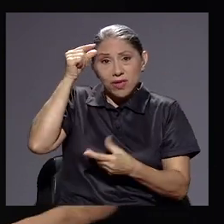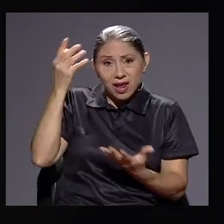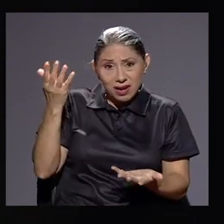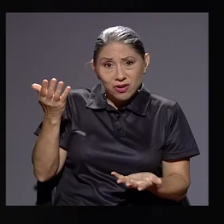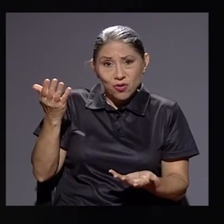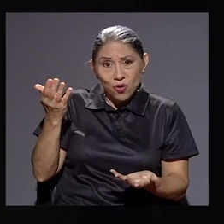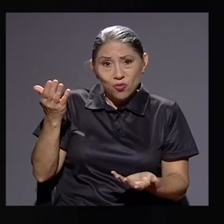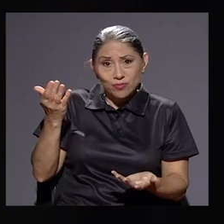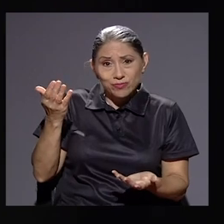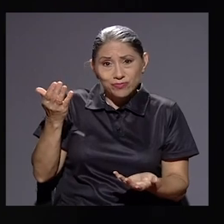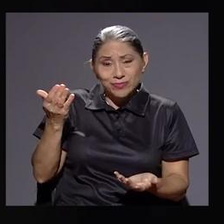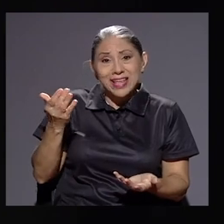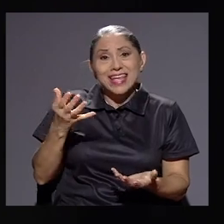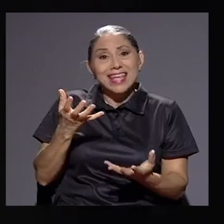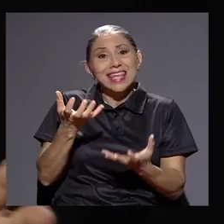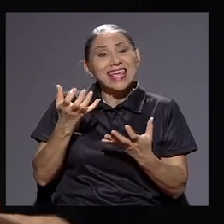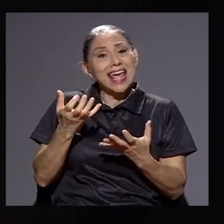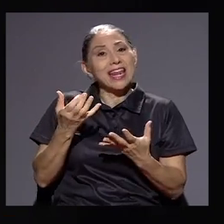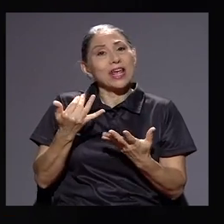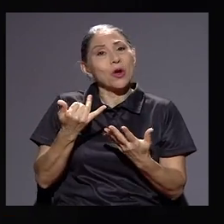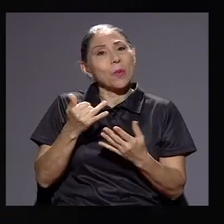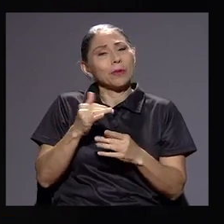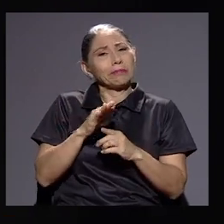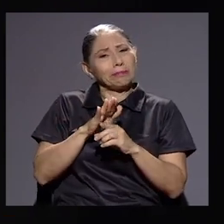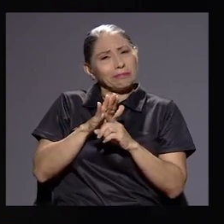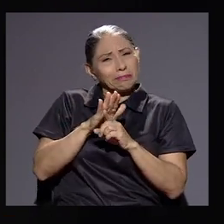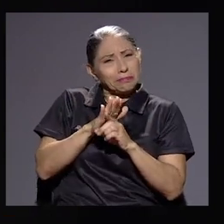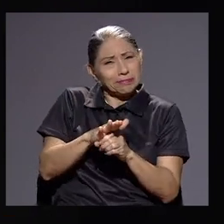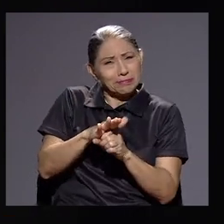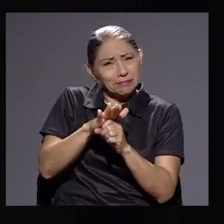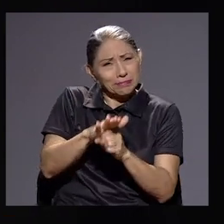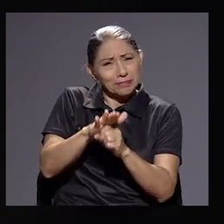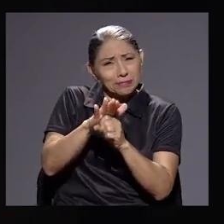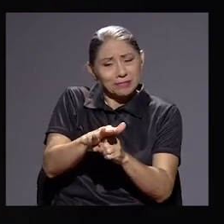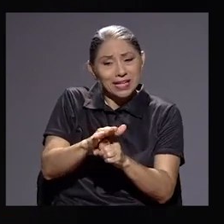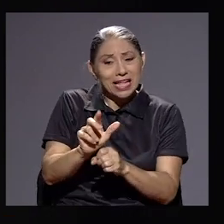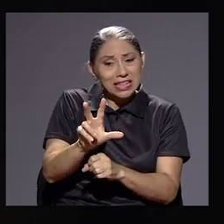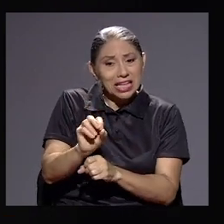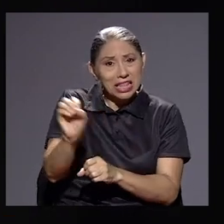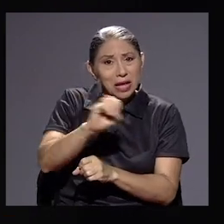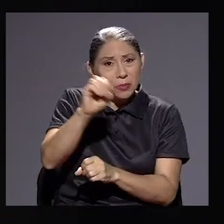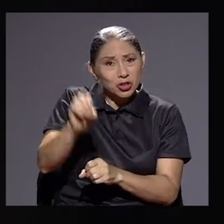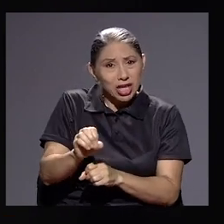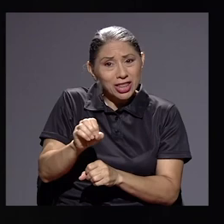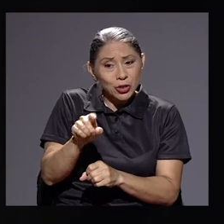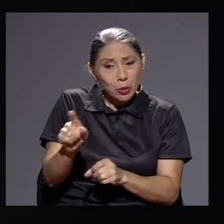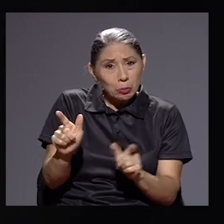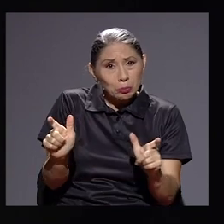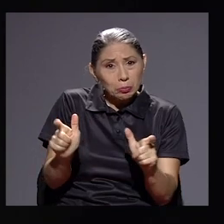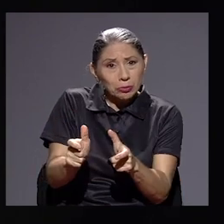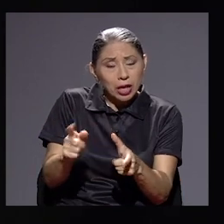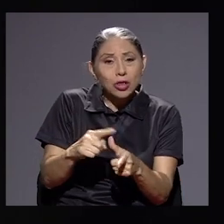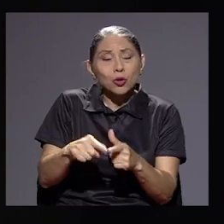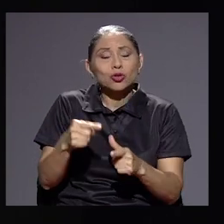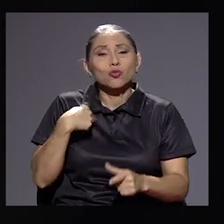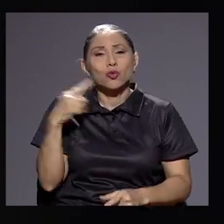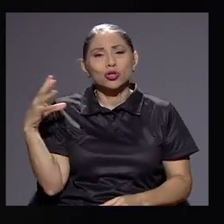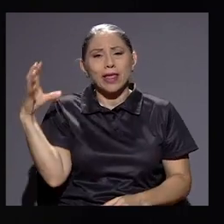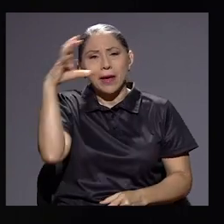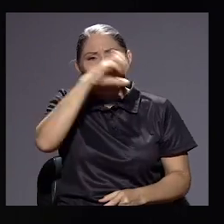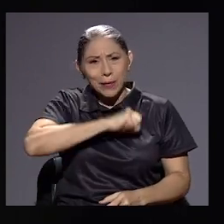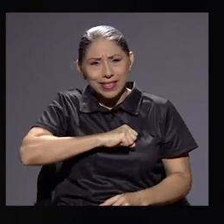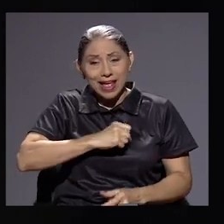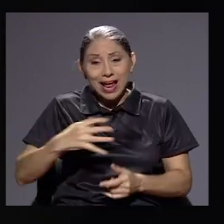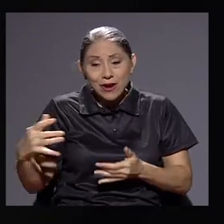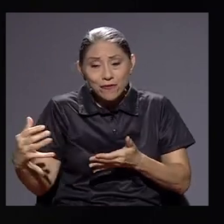y así se lo voy a poner en tico, apretar aquel 30%, que es el más pequeñito, uno se da cuenta fácilmente cómo la recaudación podría ser